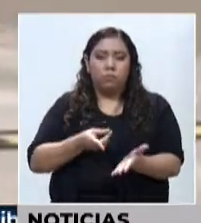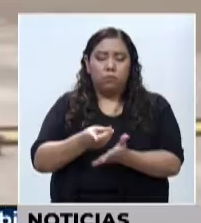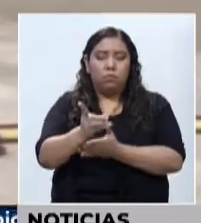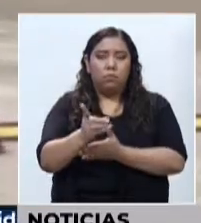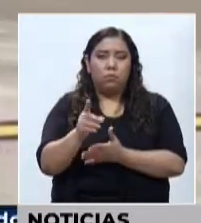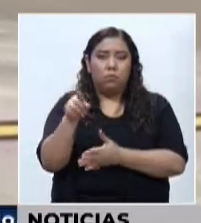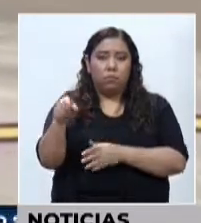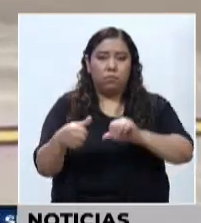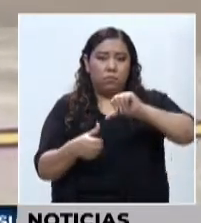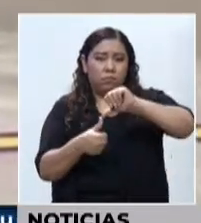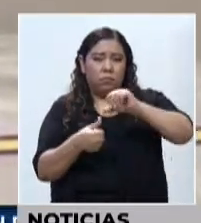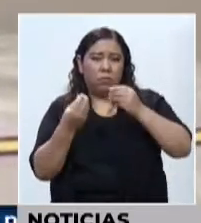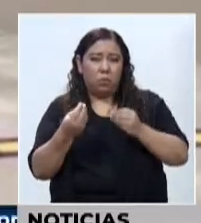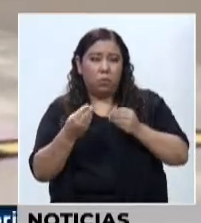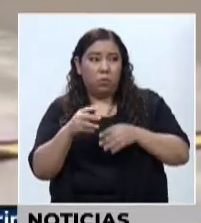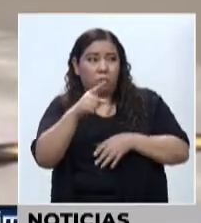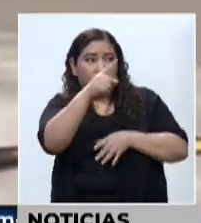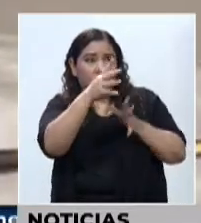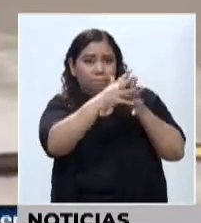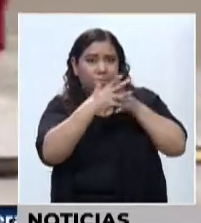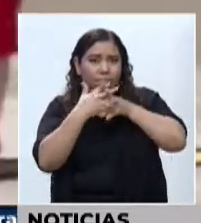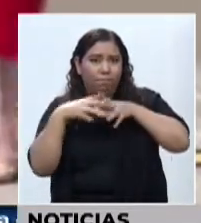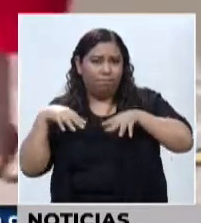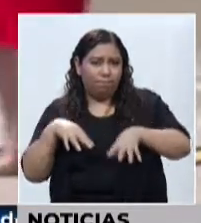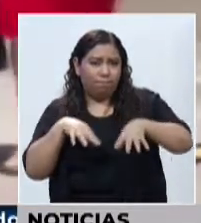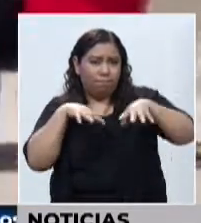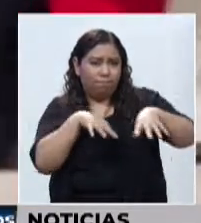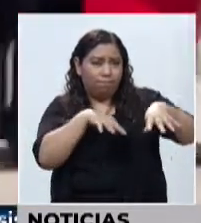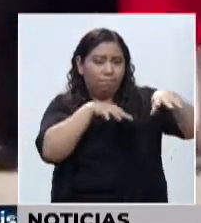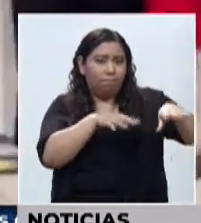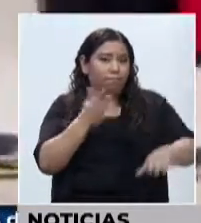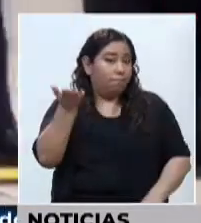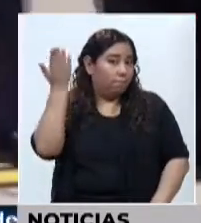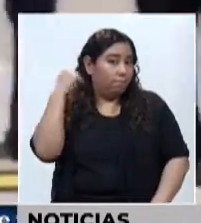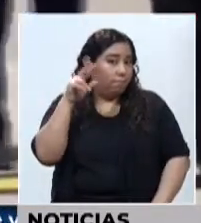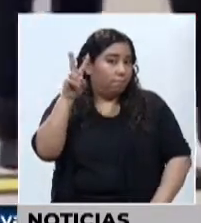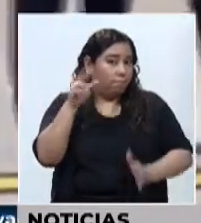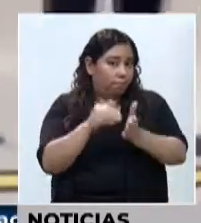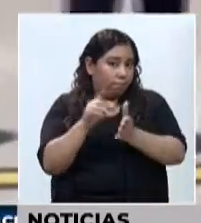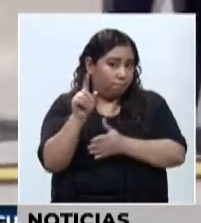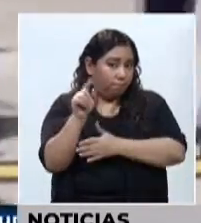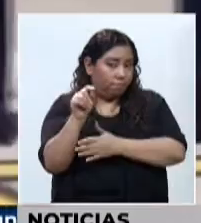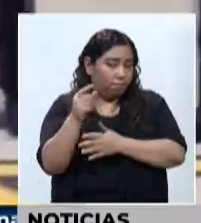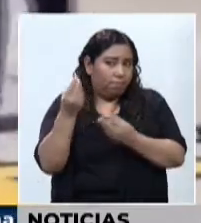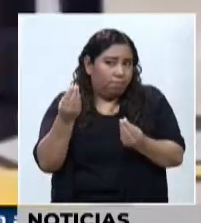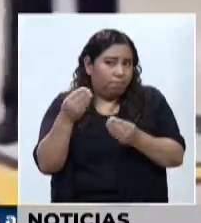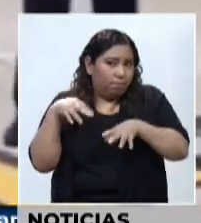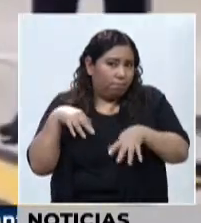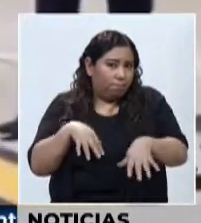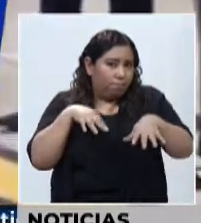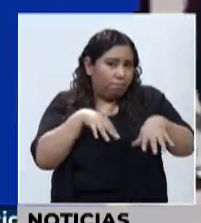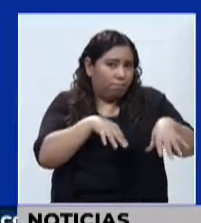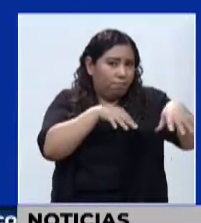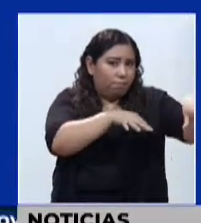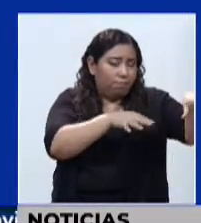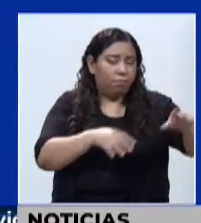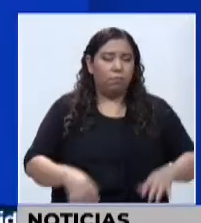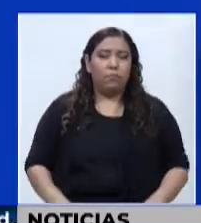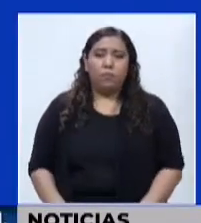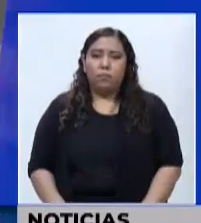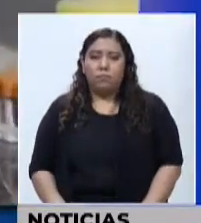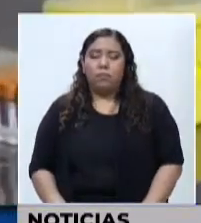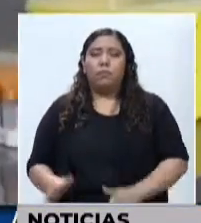migratoria con destino a Estados Unidos desde hace meses atrás del 2020, marcado por la pandemia y las catástrofes naturales.